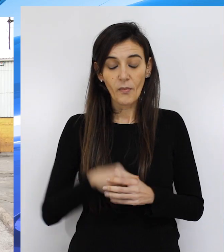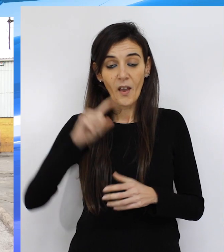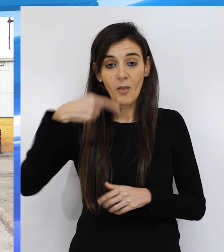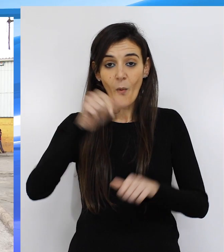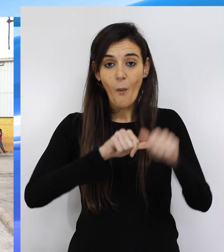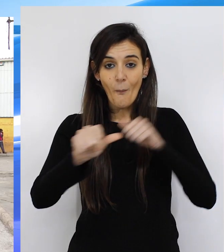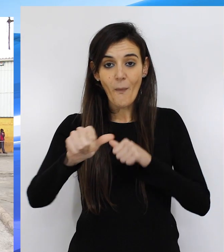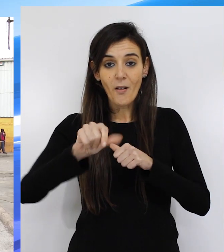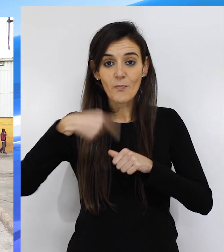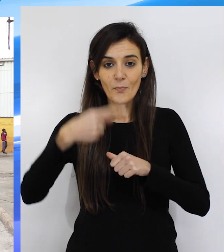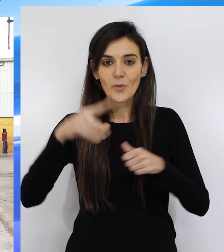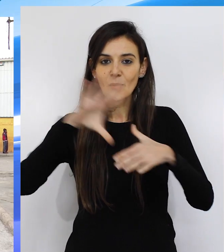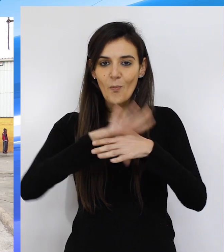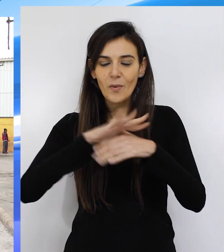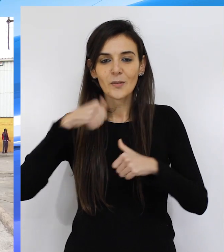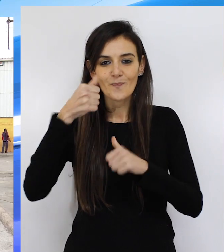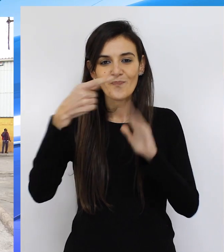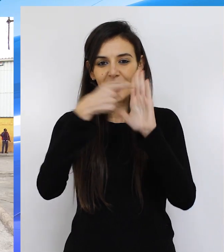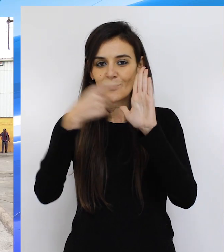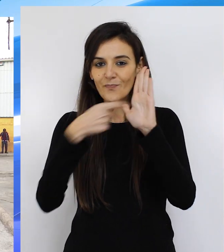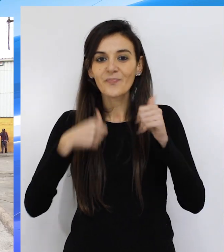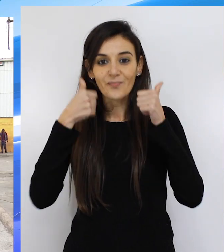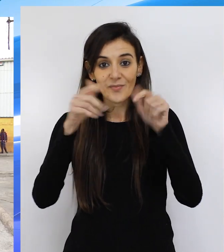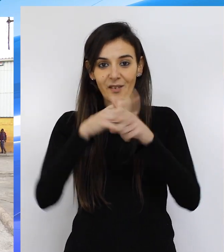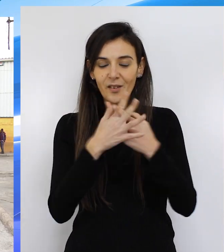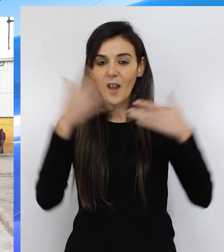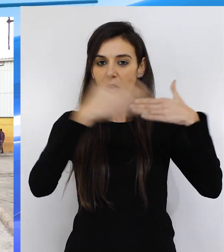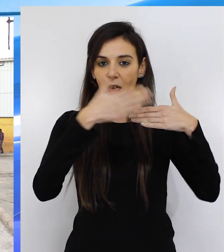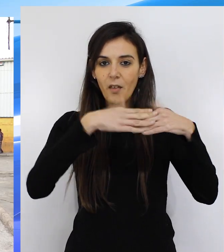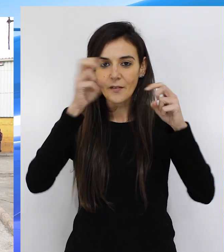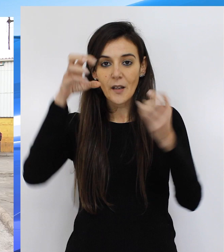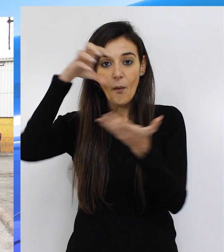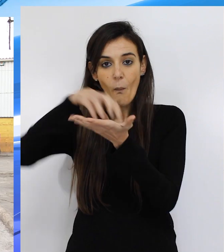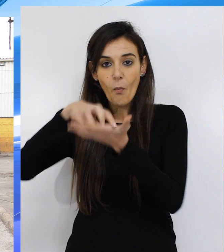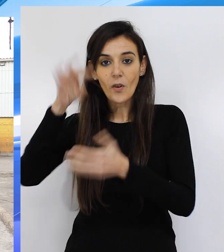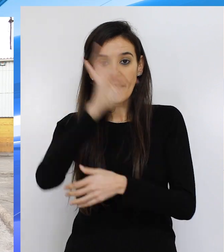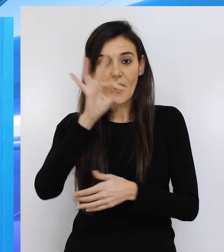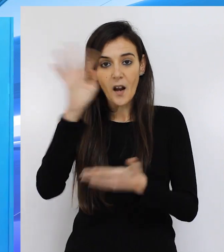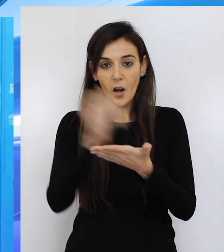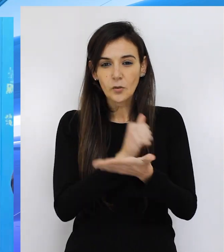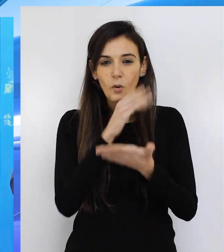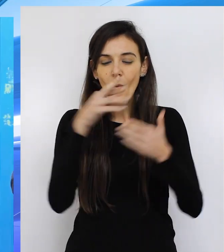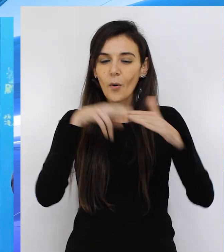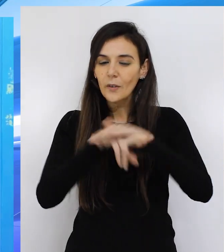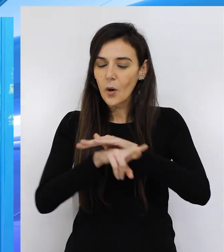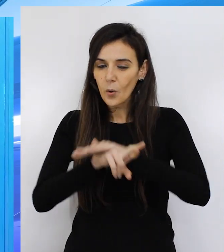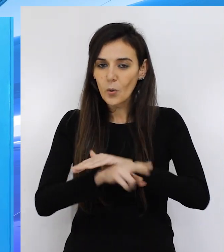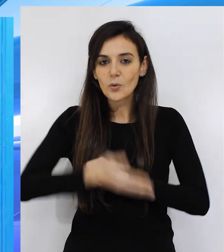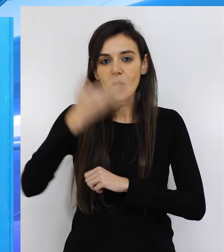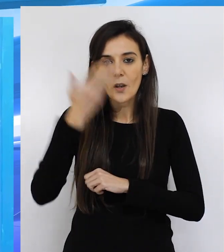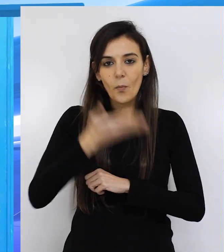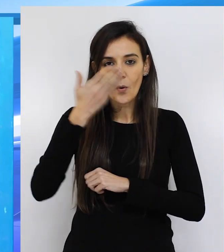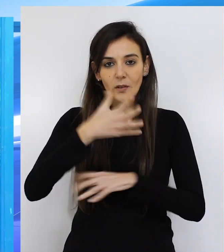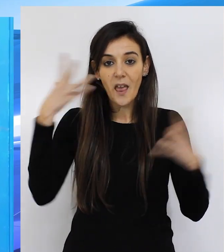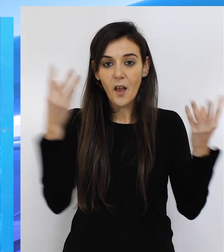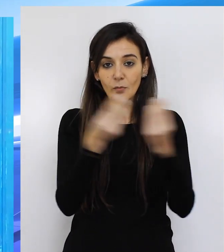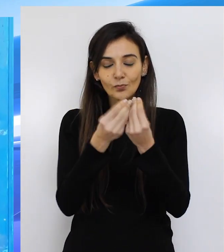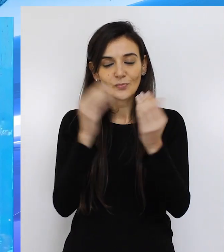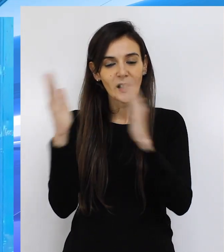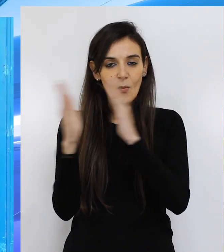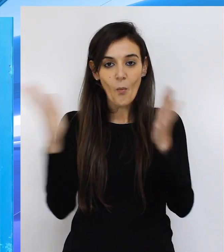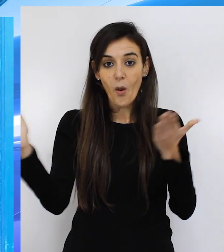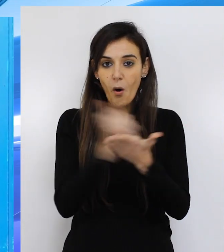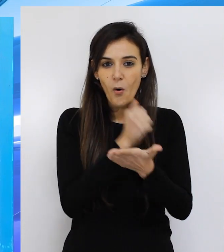A partir del próximo martes comenzará la desescalada para el cierre de las naves del Tarajal, que como recursos de contingencia y acogimiento